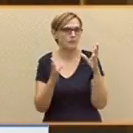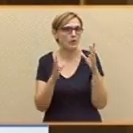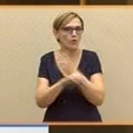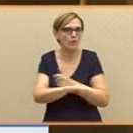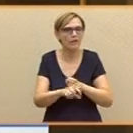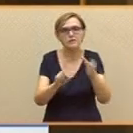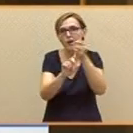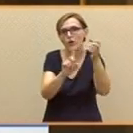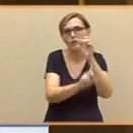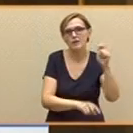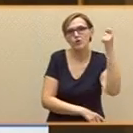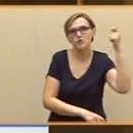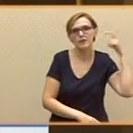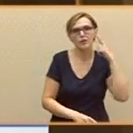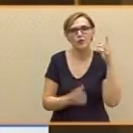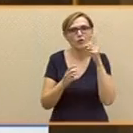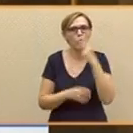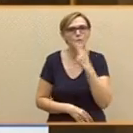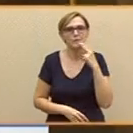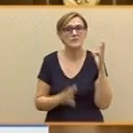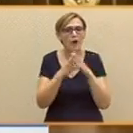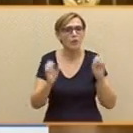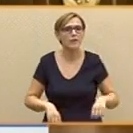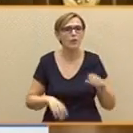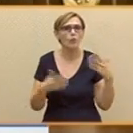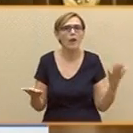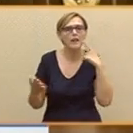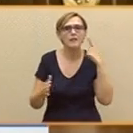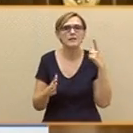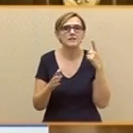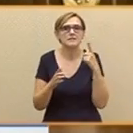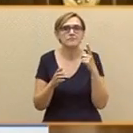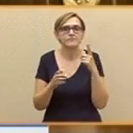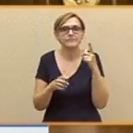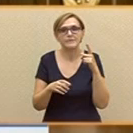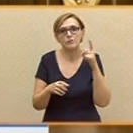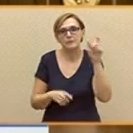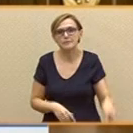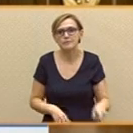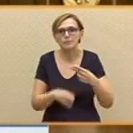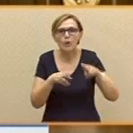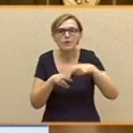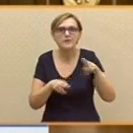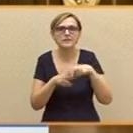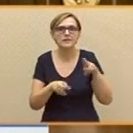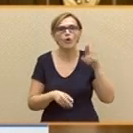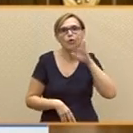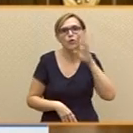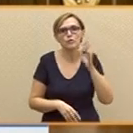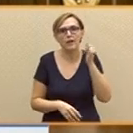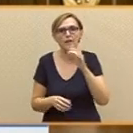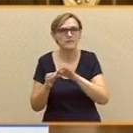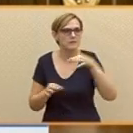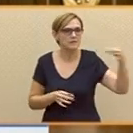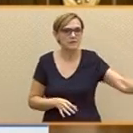acuerdo habla solo de la separación inmediata de cualquier cargo público al que se haya imputado formalmente por delitos de corrupción política. Pero no